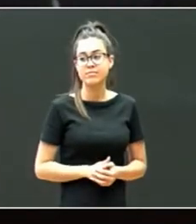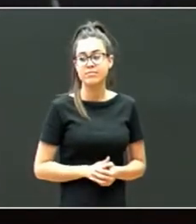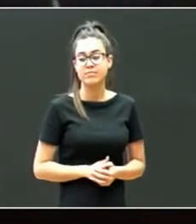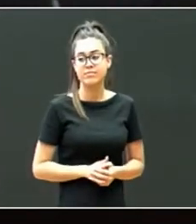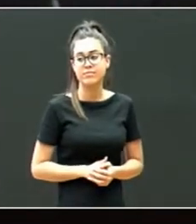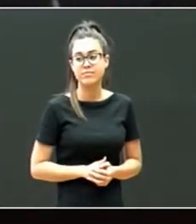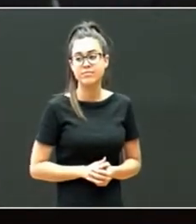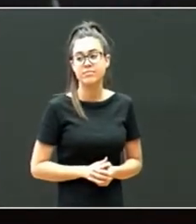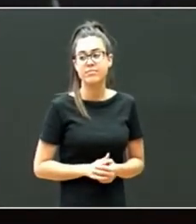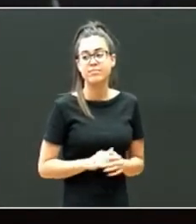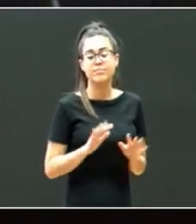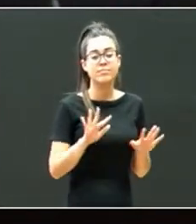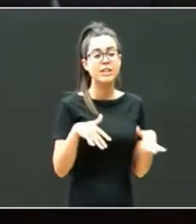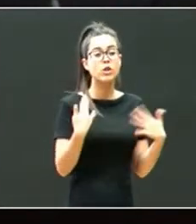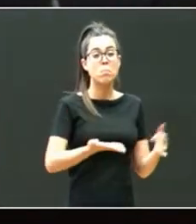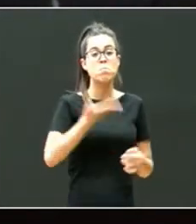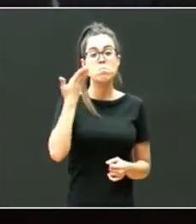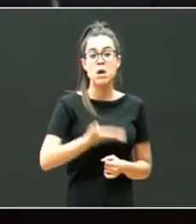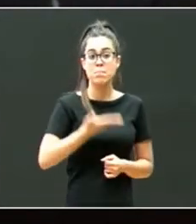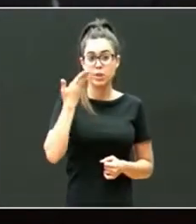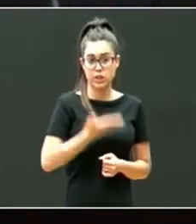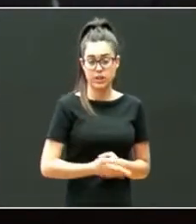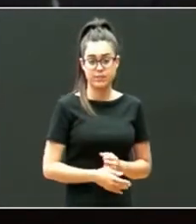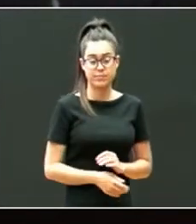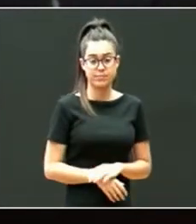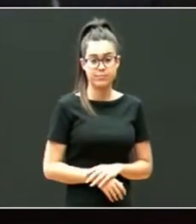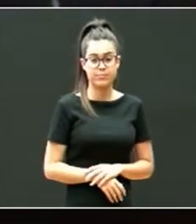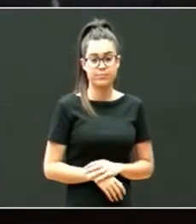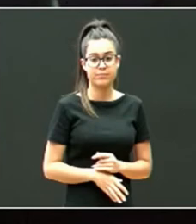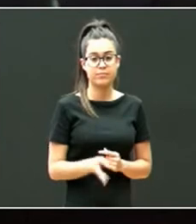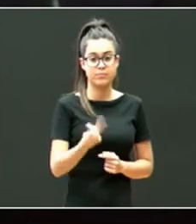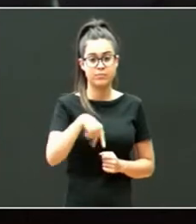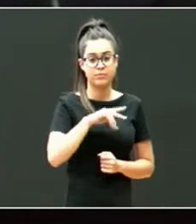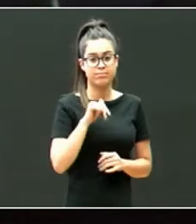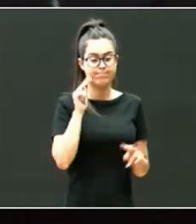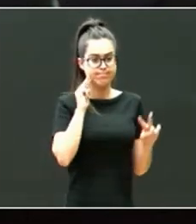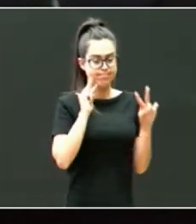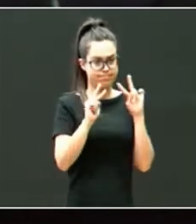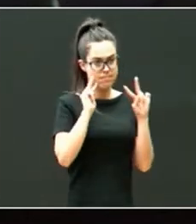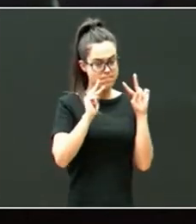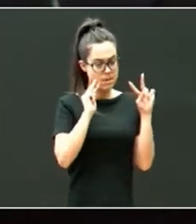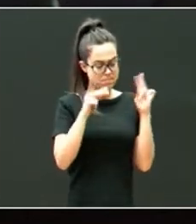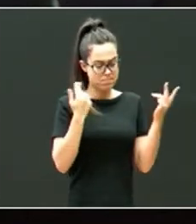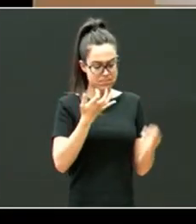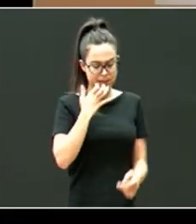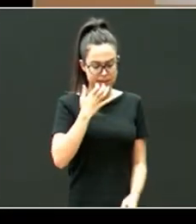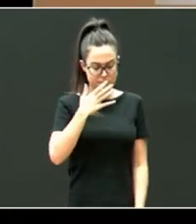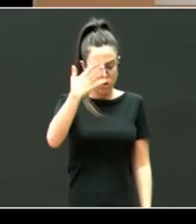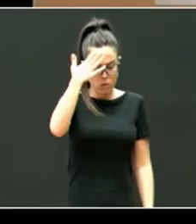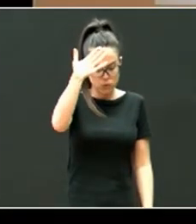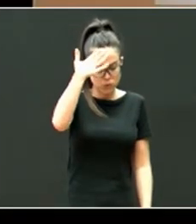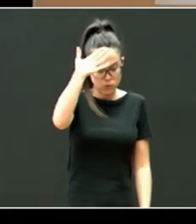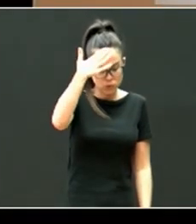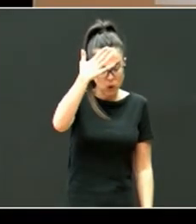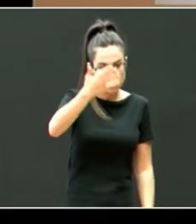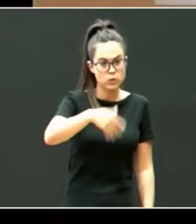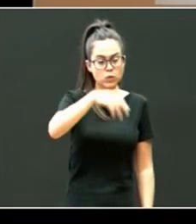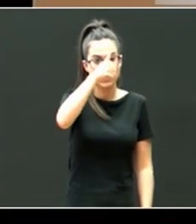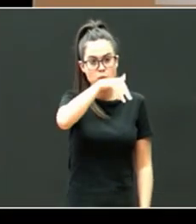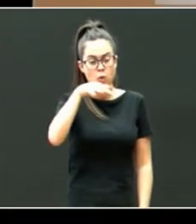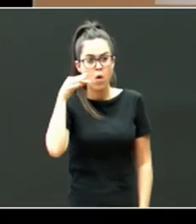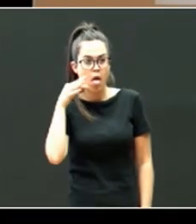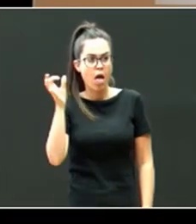es muy importante cuando uno ve por ejemplo que un tutor una tutora un auxiliar ha